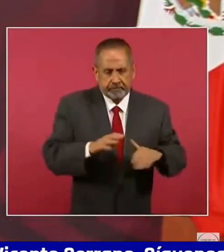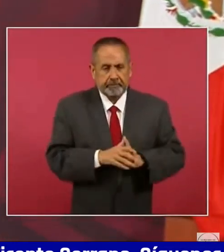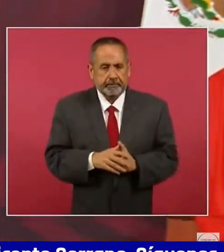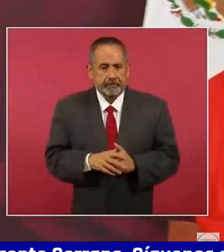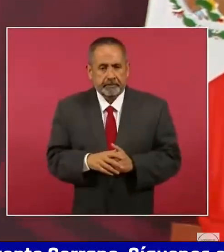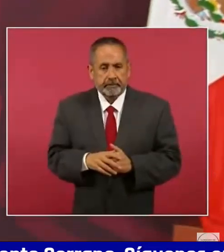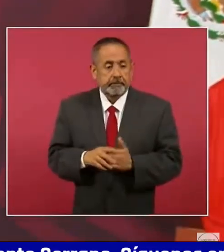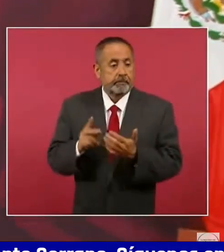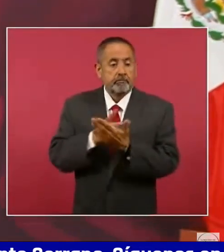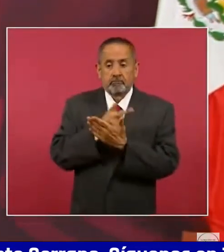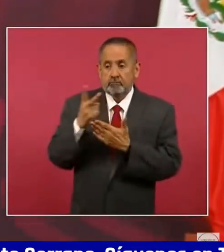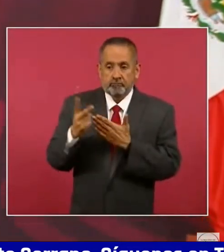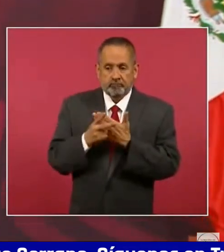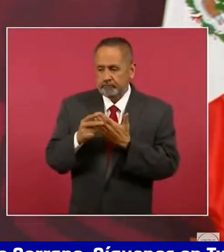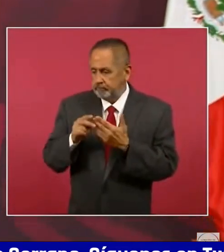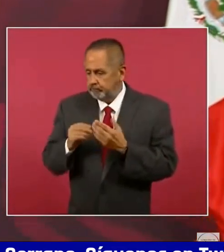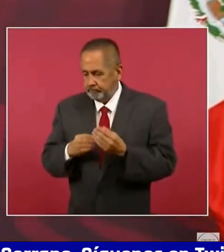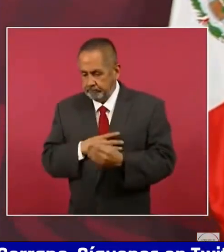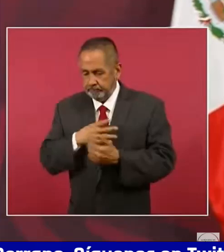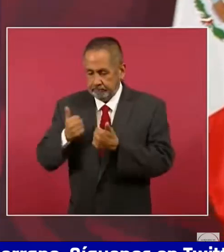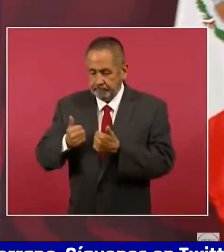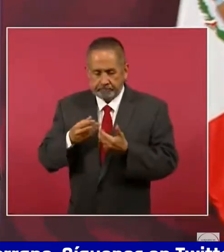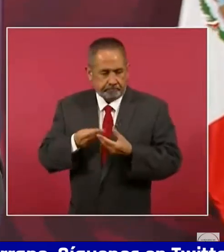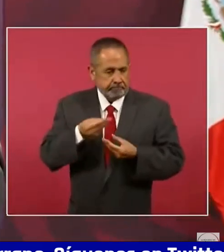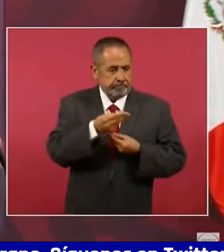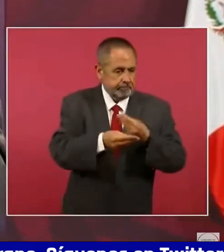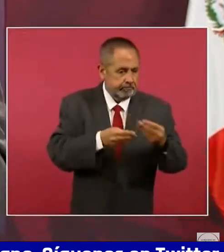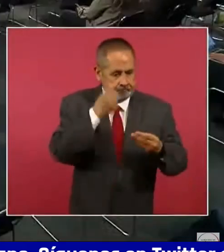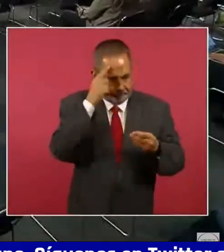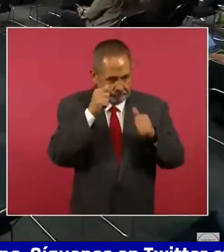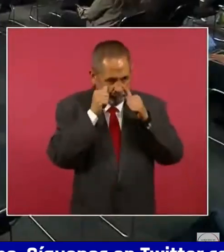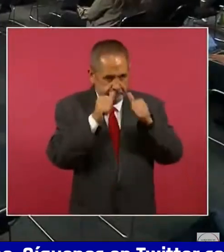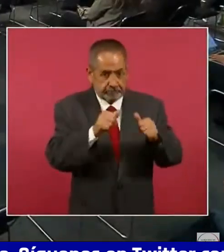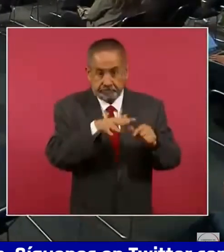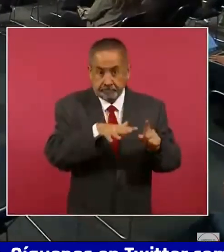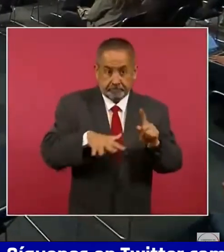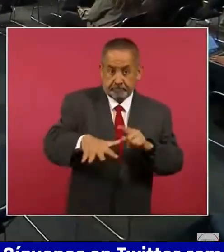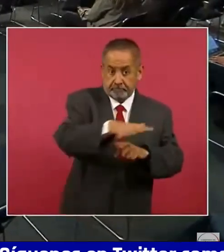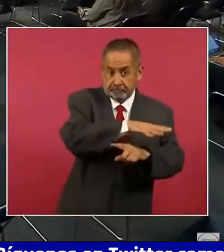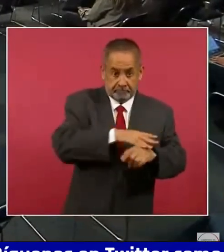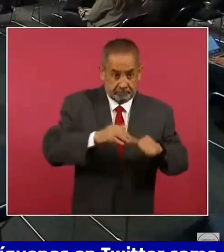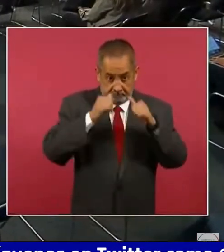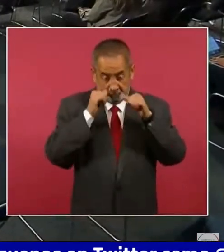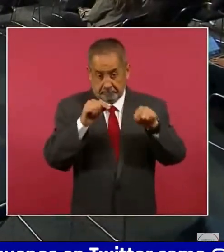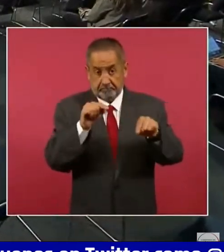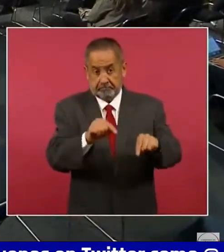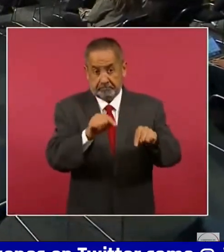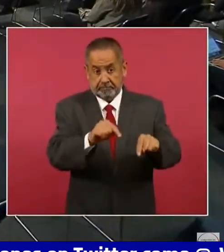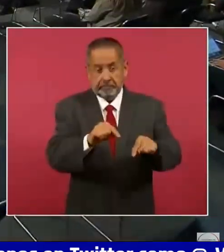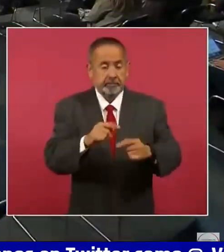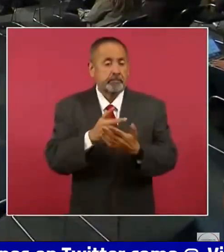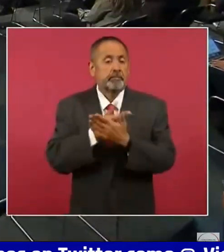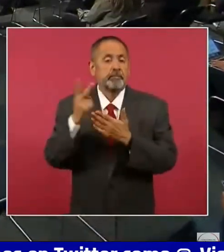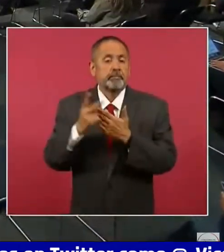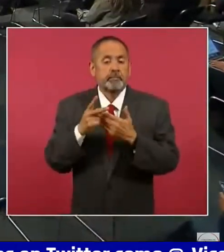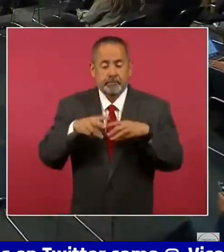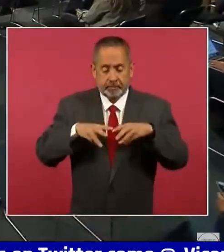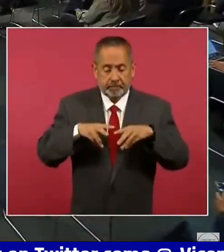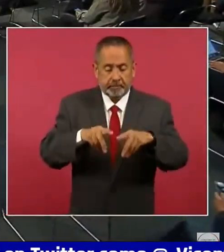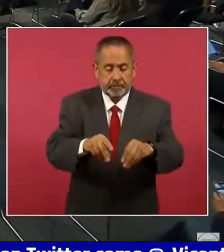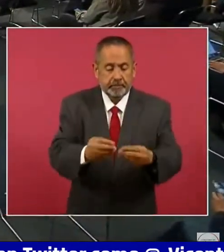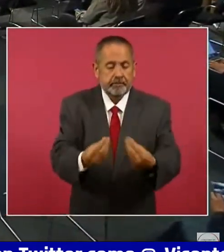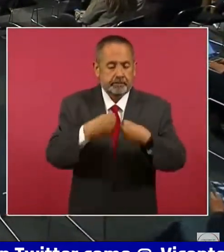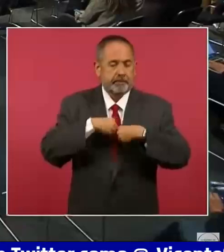programas de bienestar. Ahí se está aplicando en toda esa región el programa Sembrando Vida.